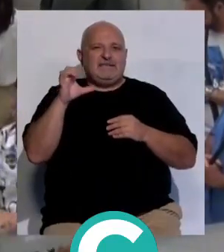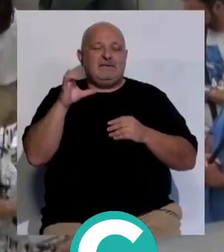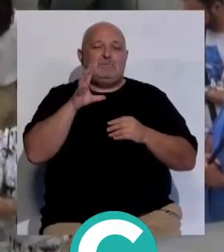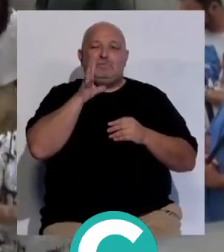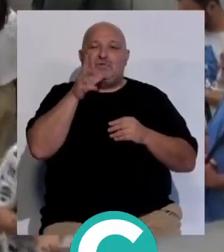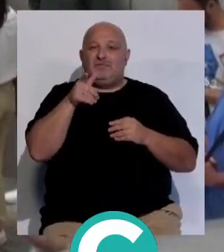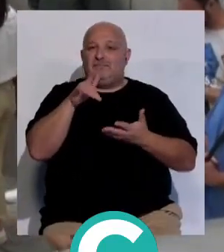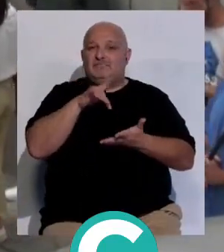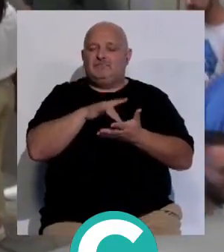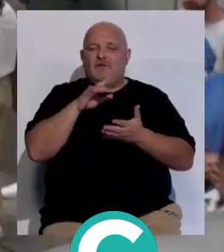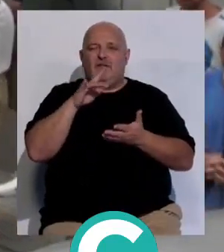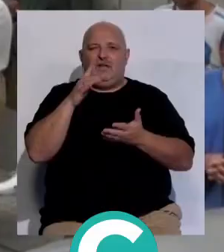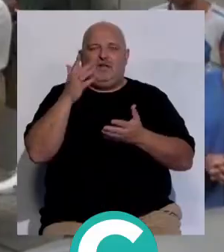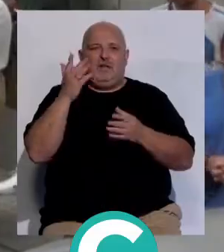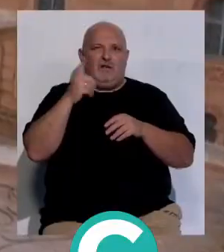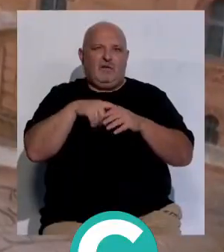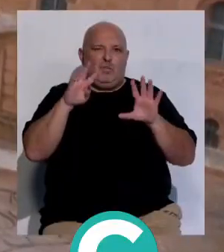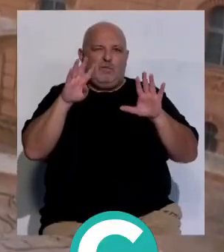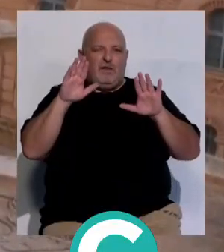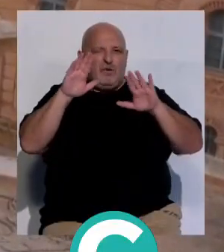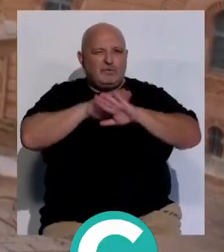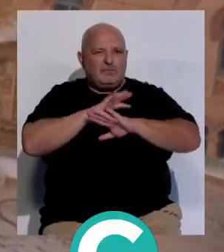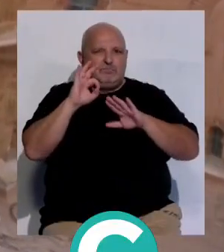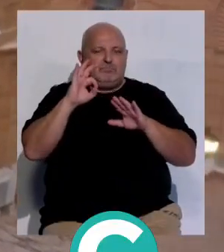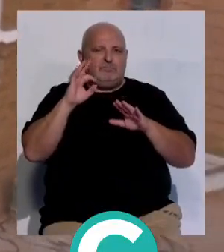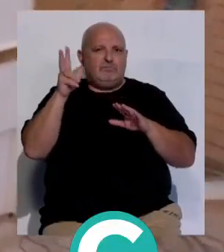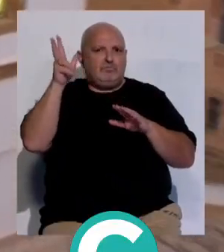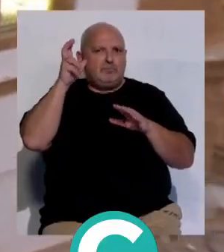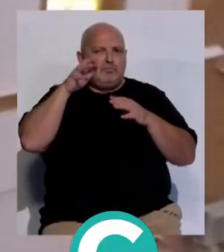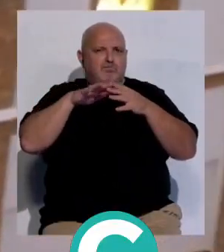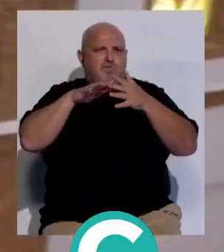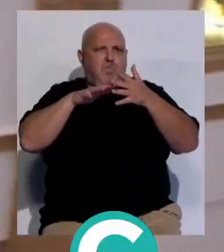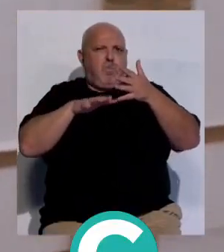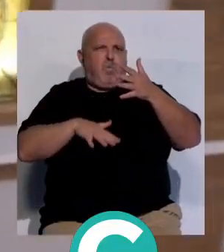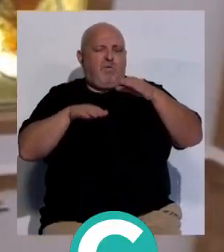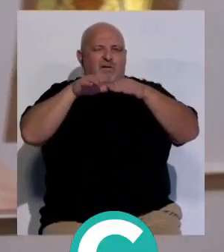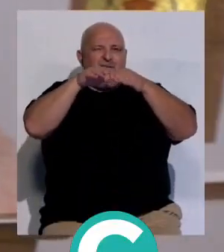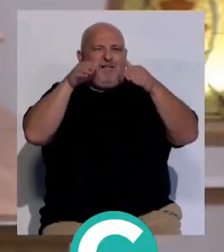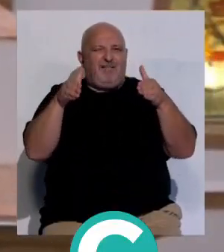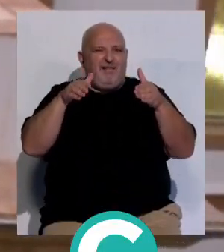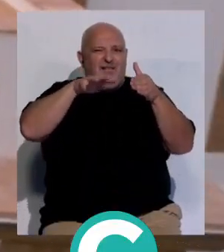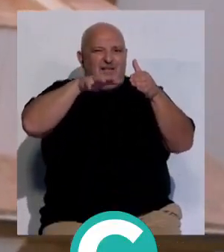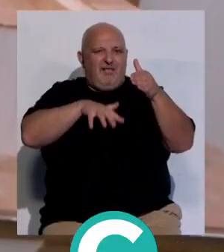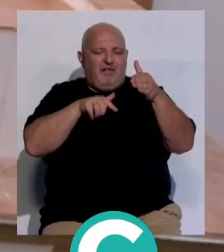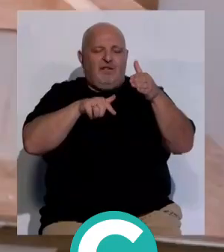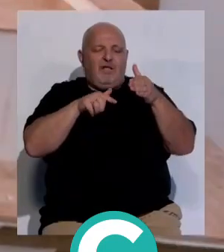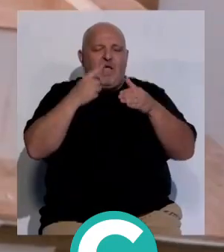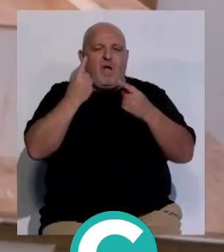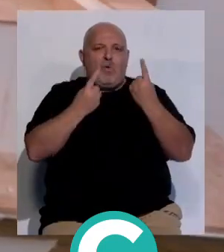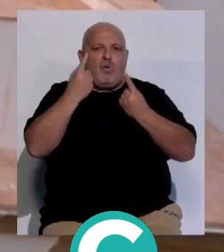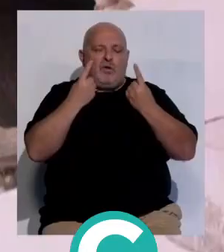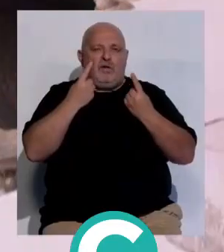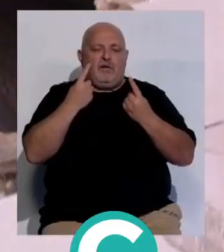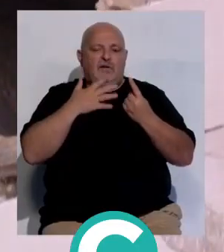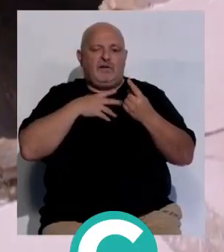ocurrían en el día de ayer sobre las nueve de la noche cuando se derrumbaba la cúpula de la zona exterior cayendo los escombros